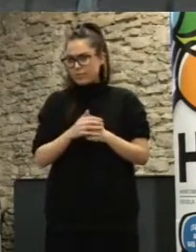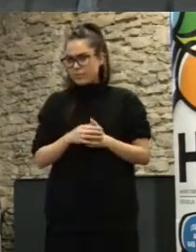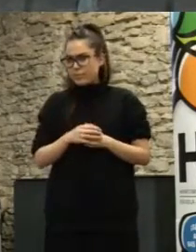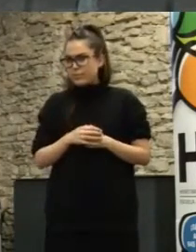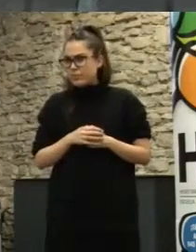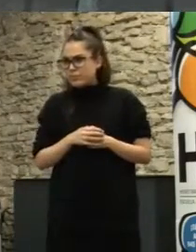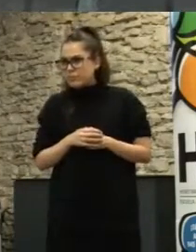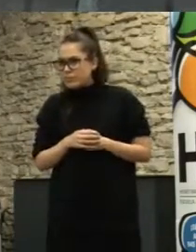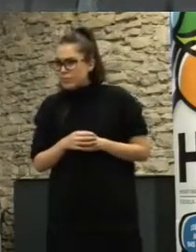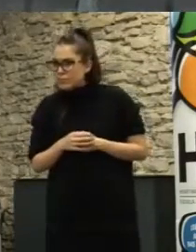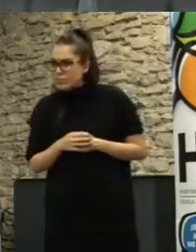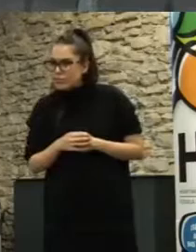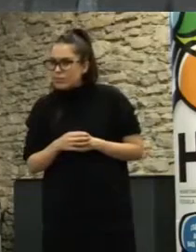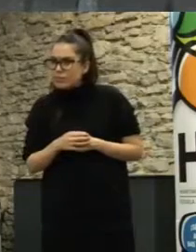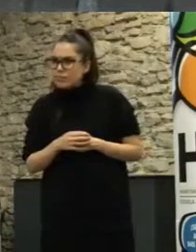la posibilidad